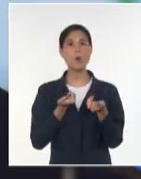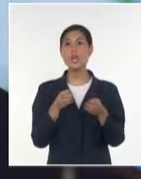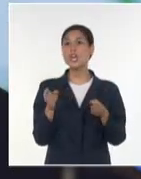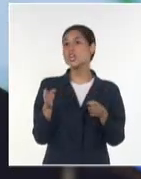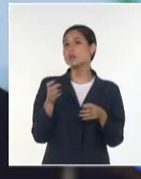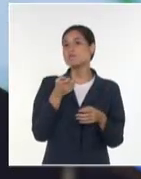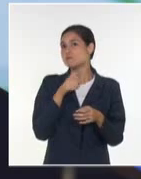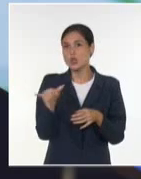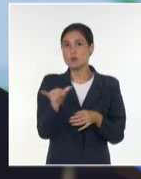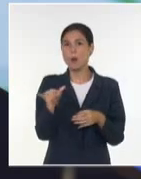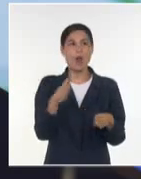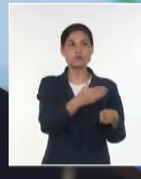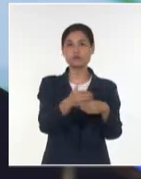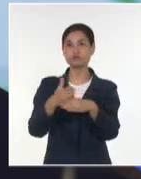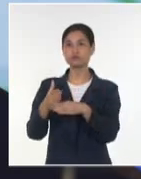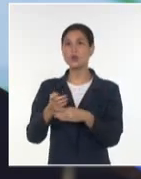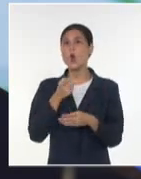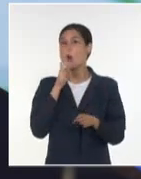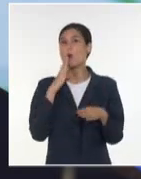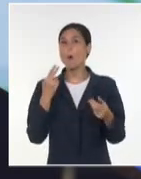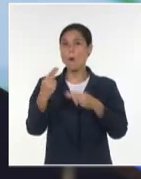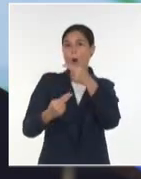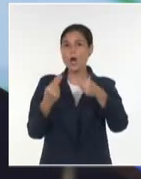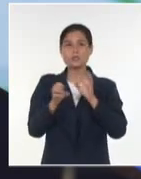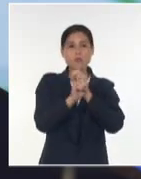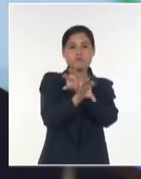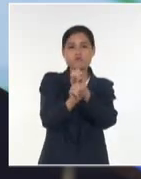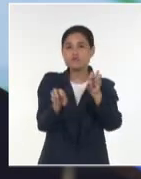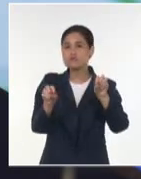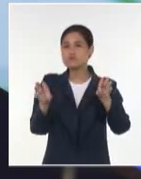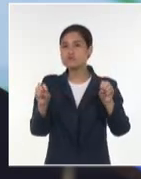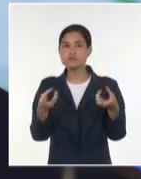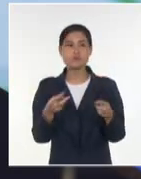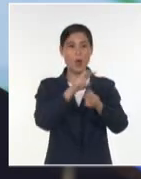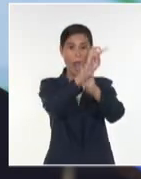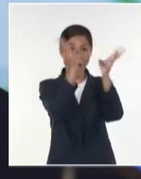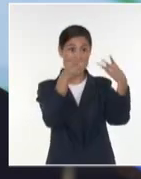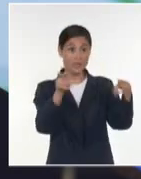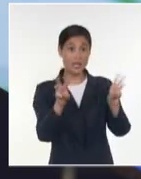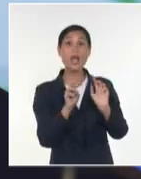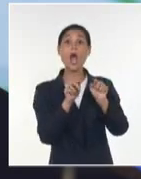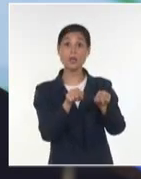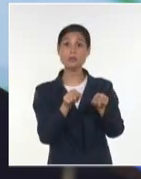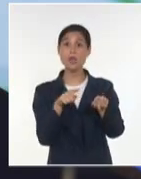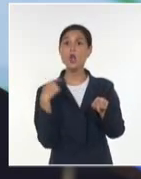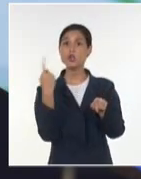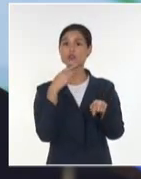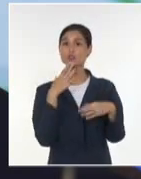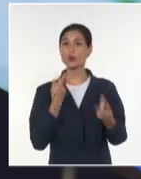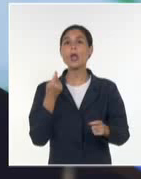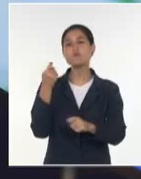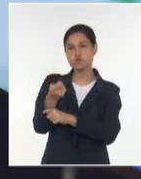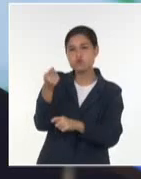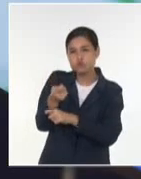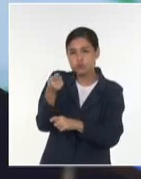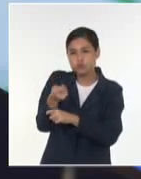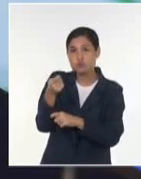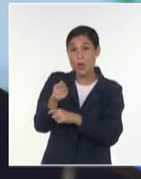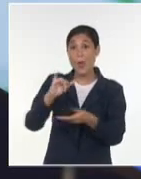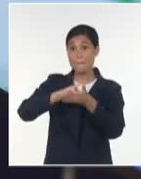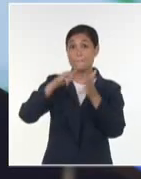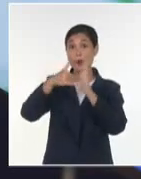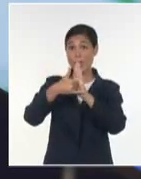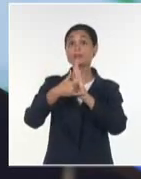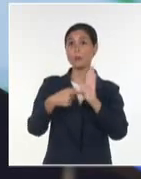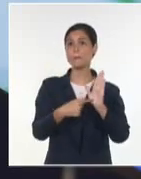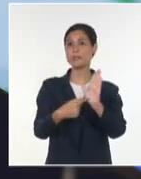digital, de crear contenido multimedia, de crear contenido en redes sociales. Y de eso es lo que nosotros basamos nuestro proyecto, en crear y en